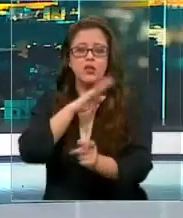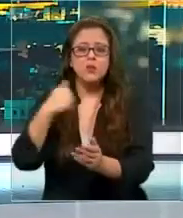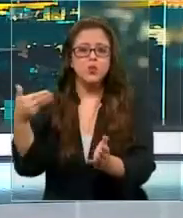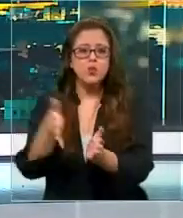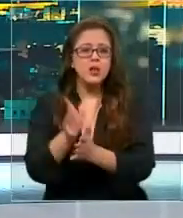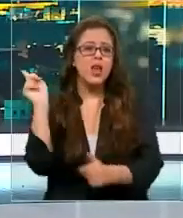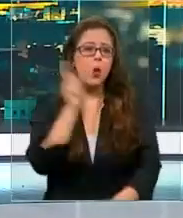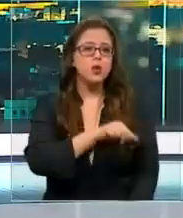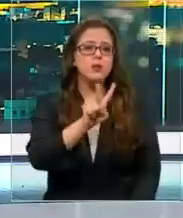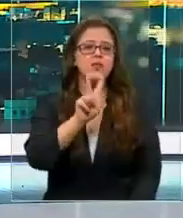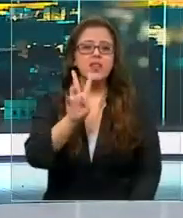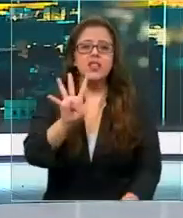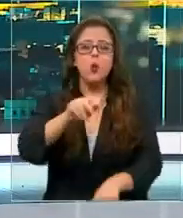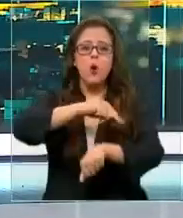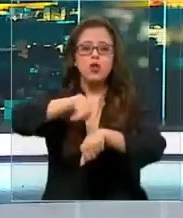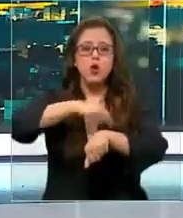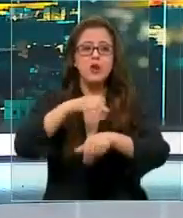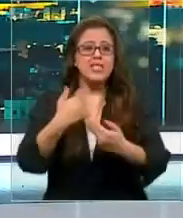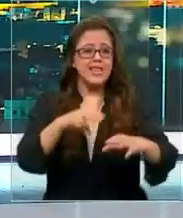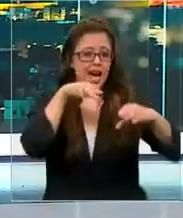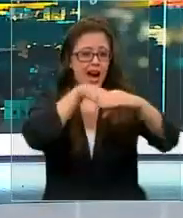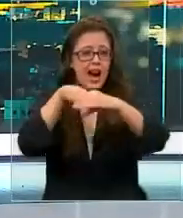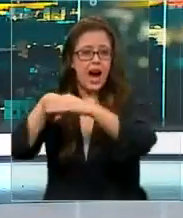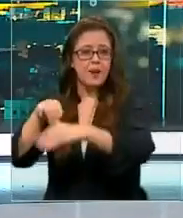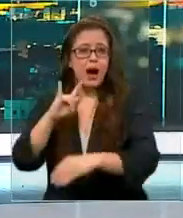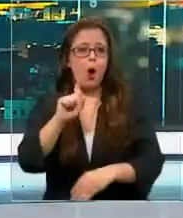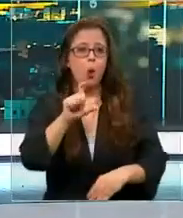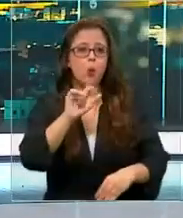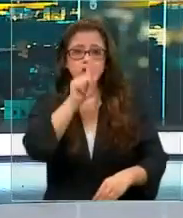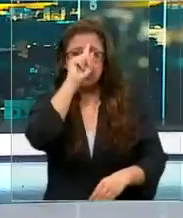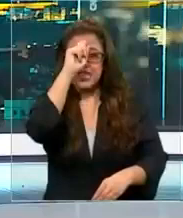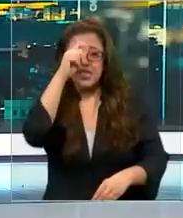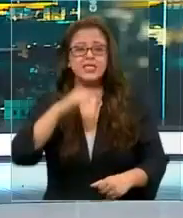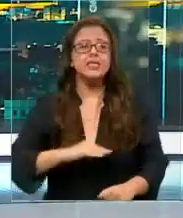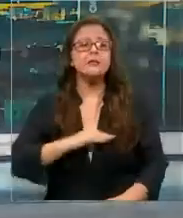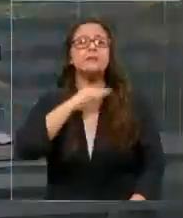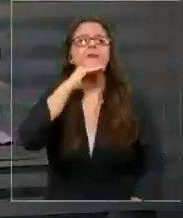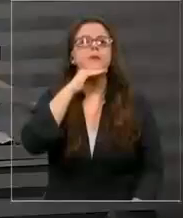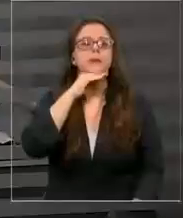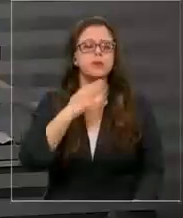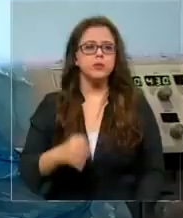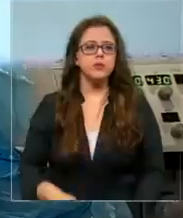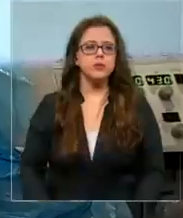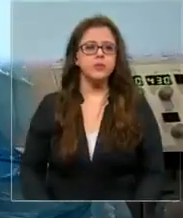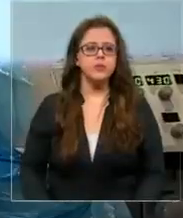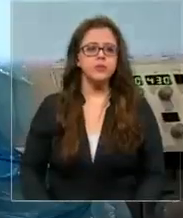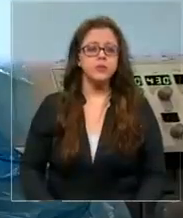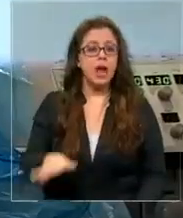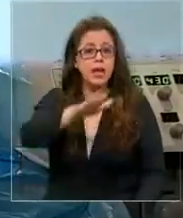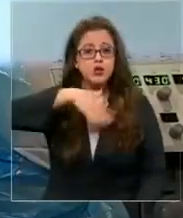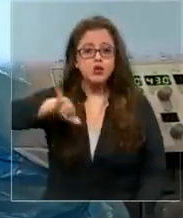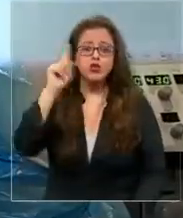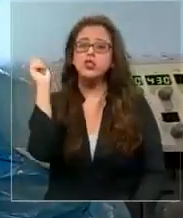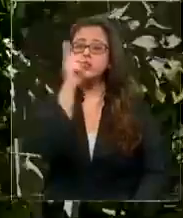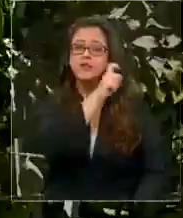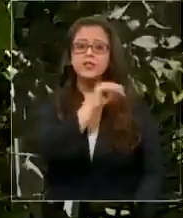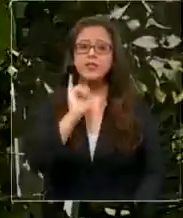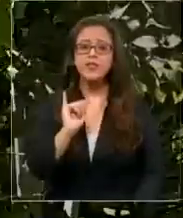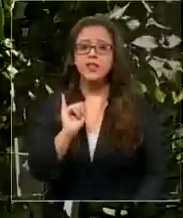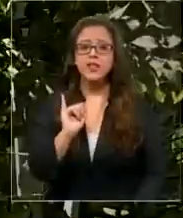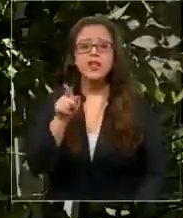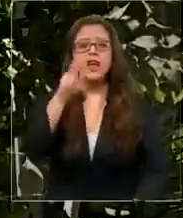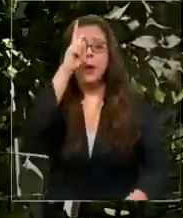últimas 24 horas y camas UCI que están casi al tope de su capacidad. La situación es compleja desde el punto de vista general,